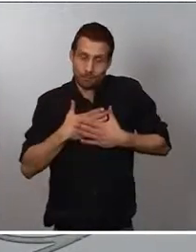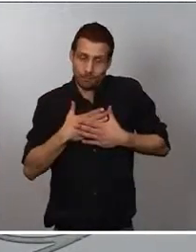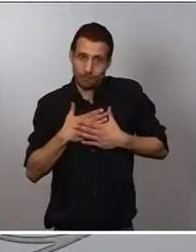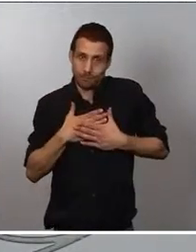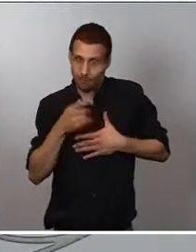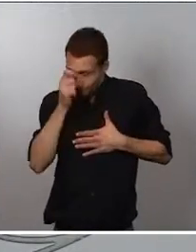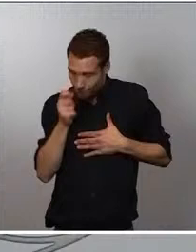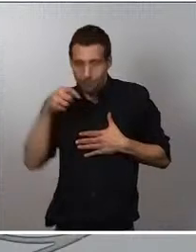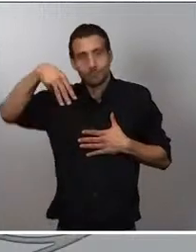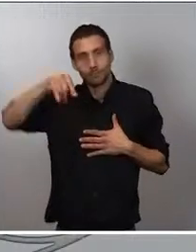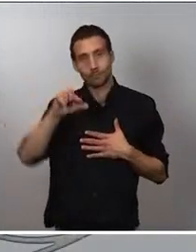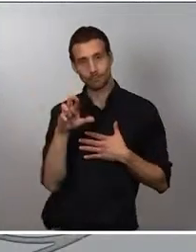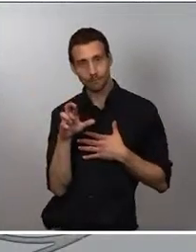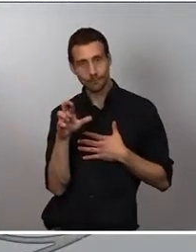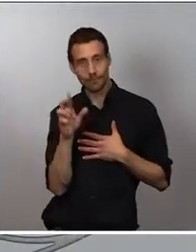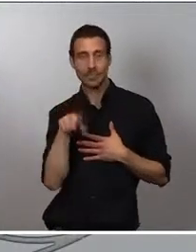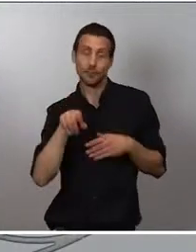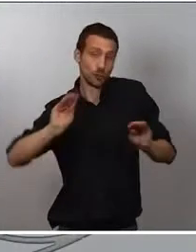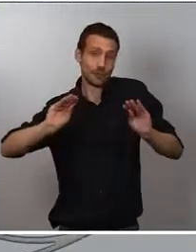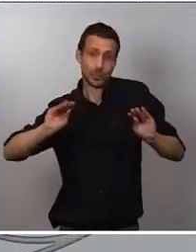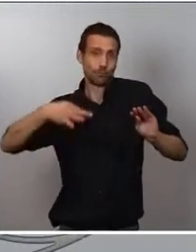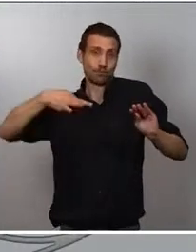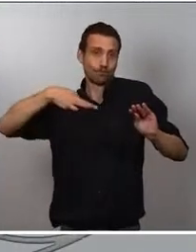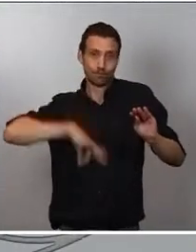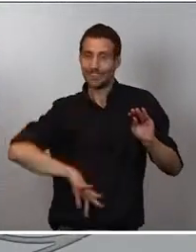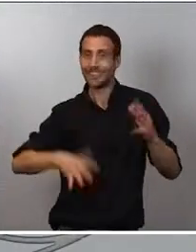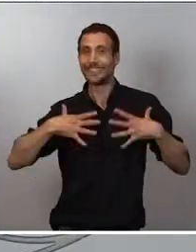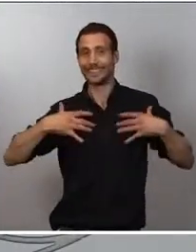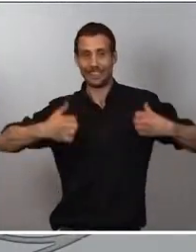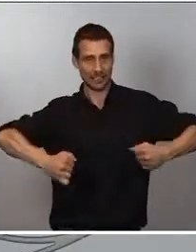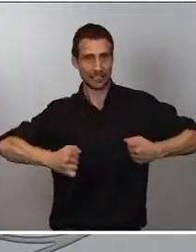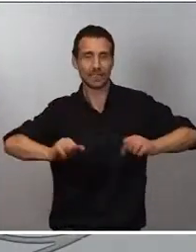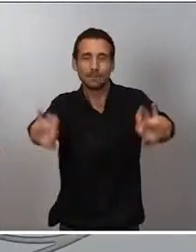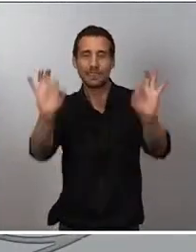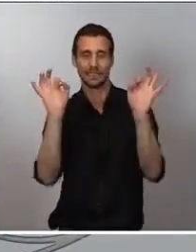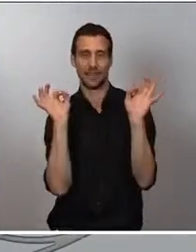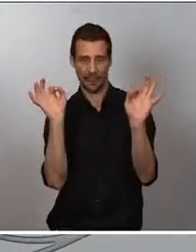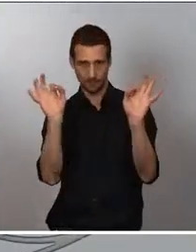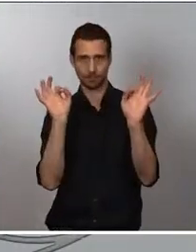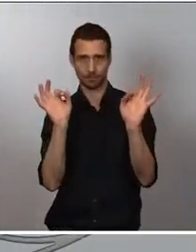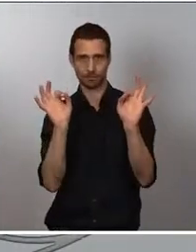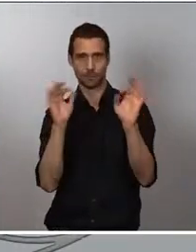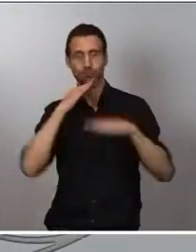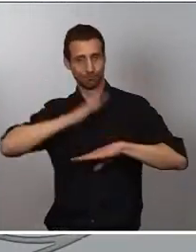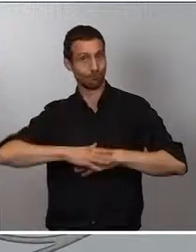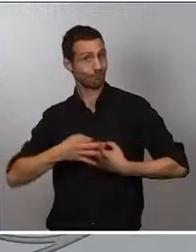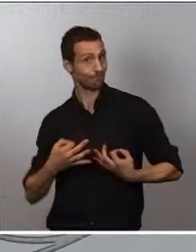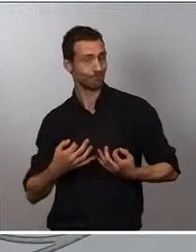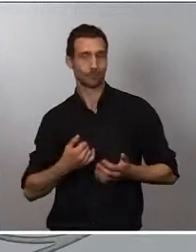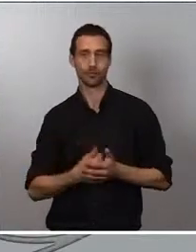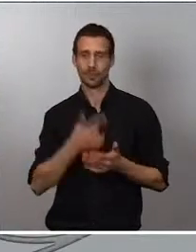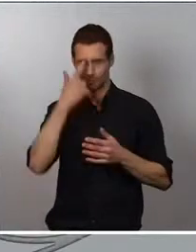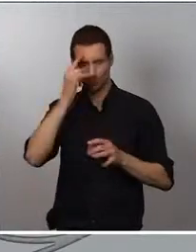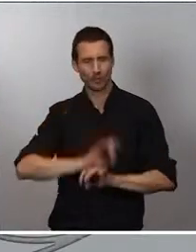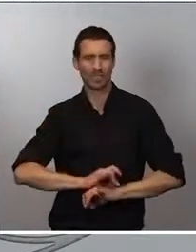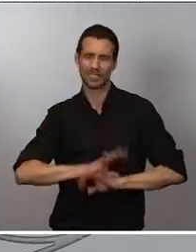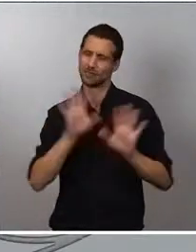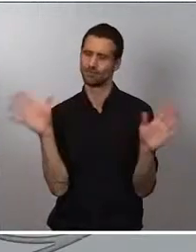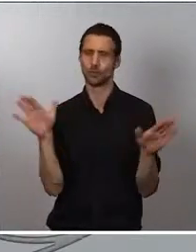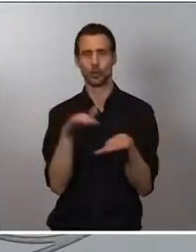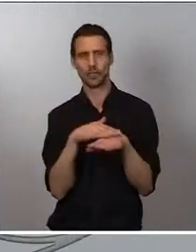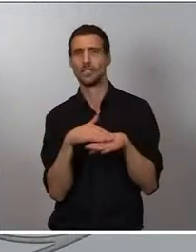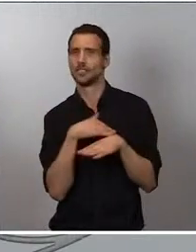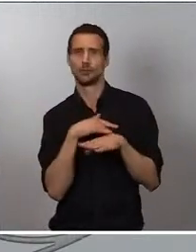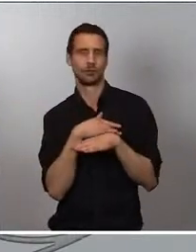de este gobierno con la formación sanitaria especializada. Por eso, quiero dejar bien claro que este gobierno va a continuar con el mismo